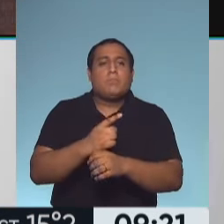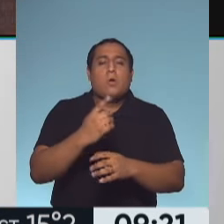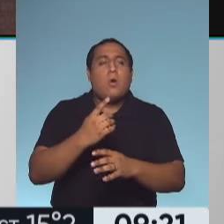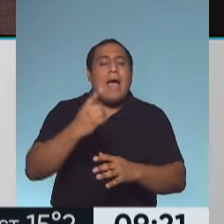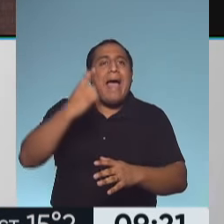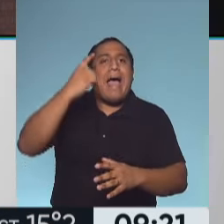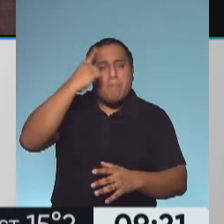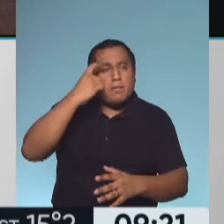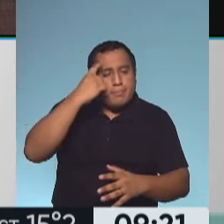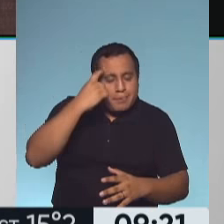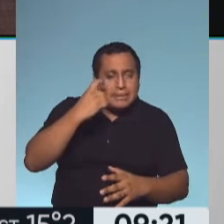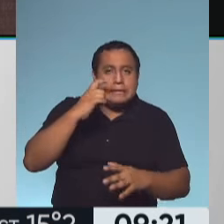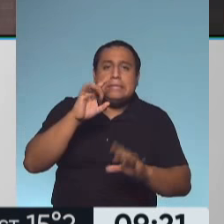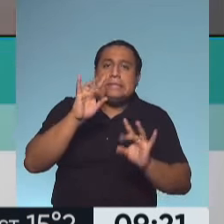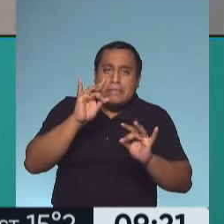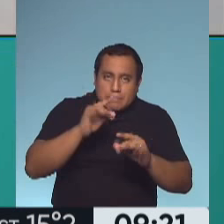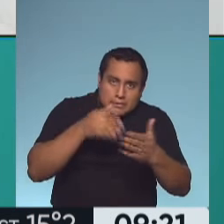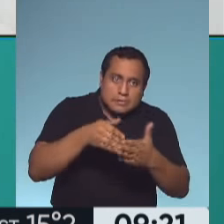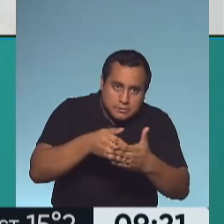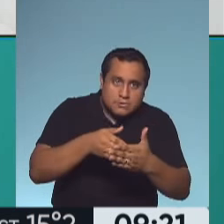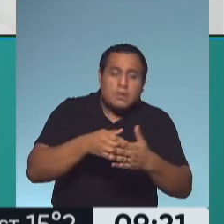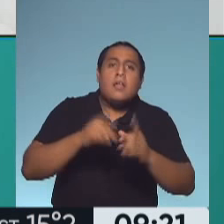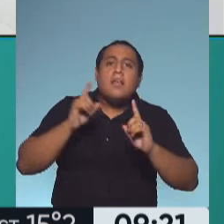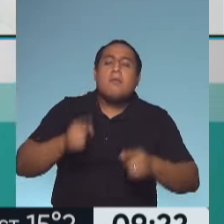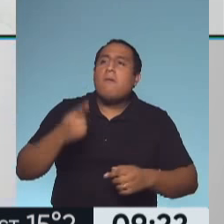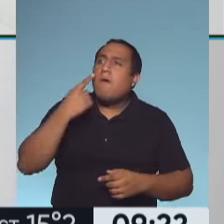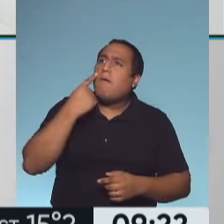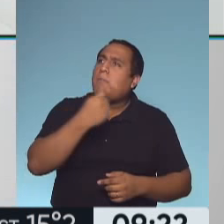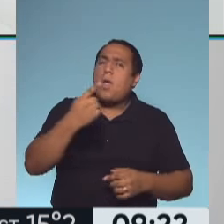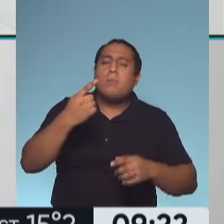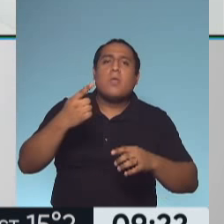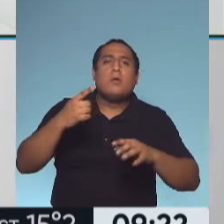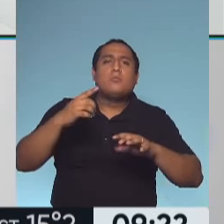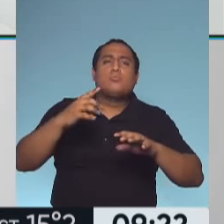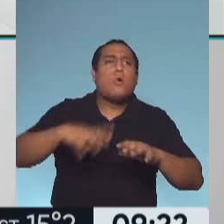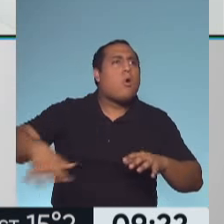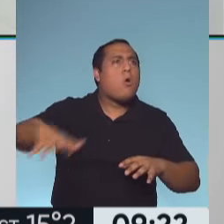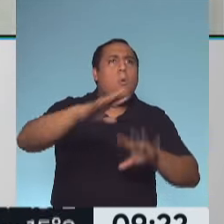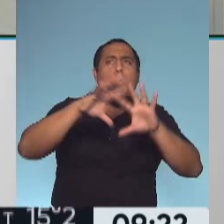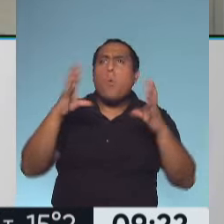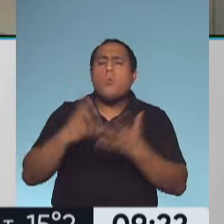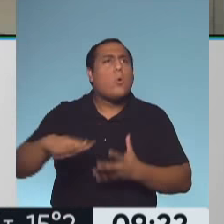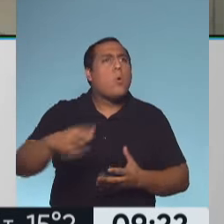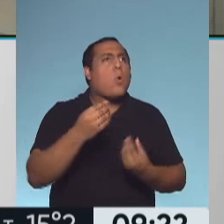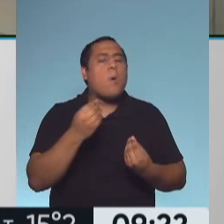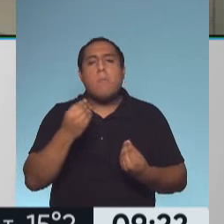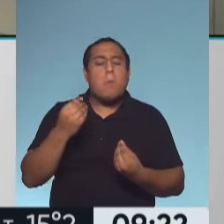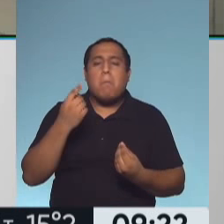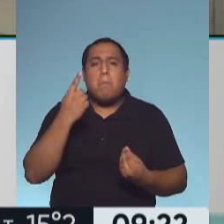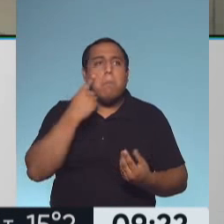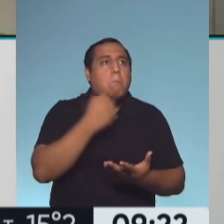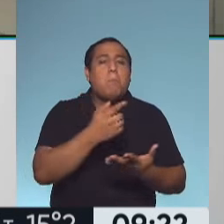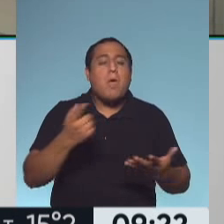aprender, el sistema de apreciar el mundo que estas personas tienen y en su sistema sensorial.